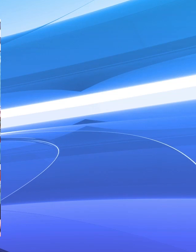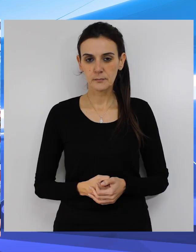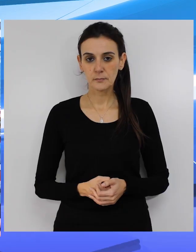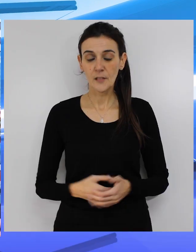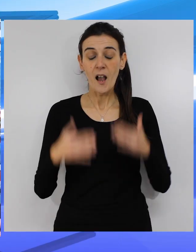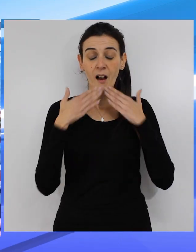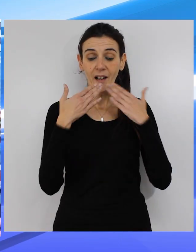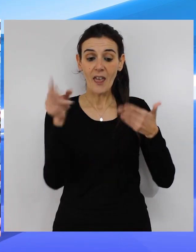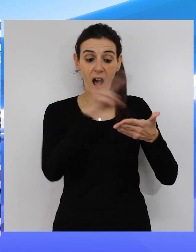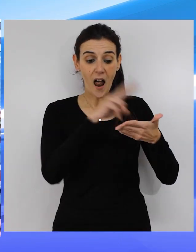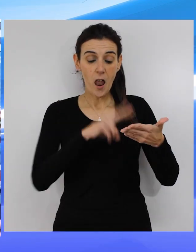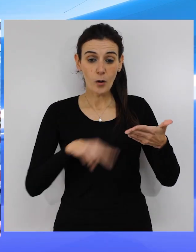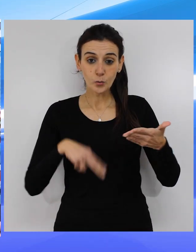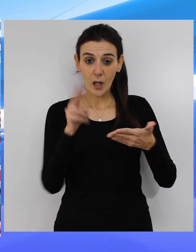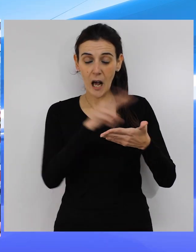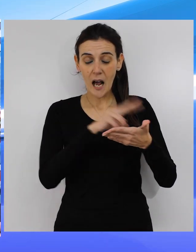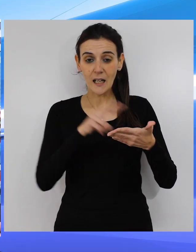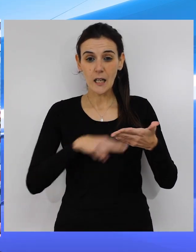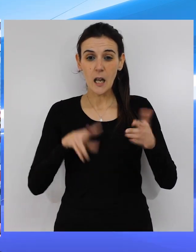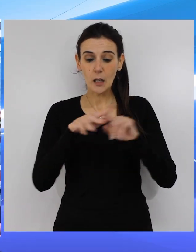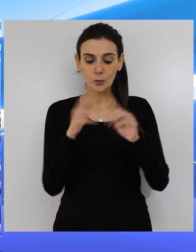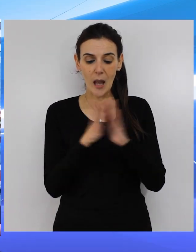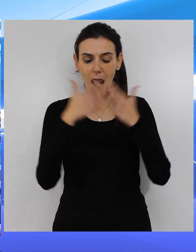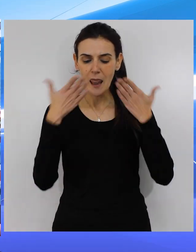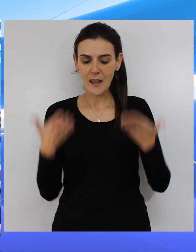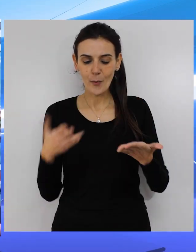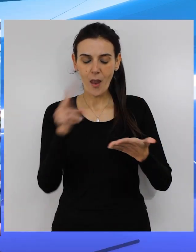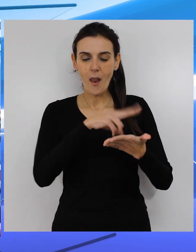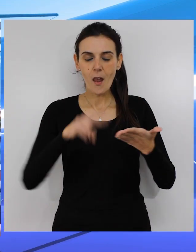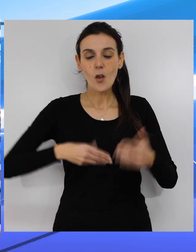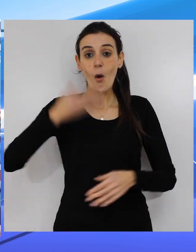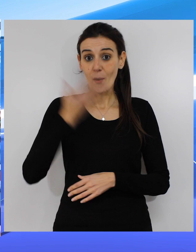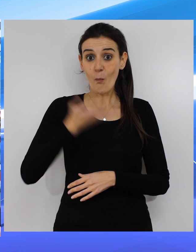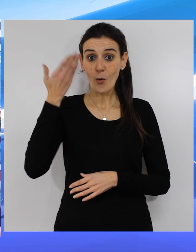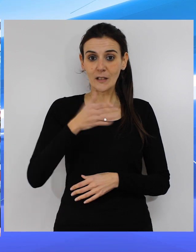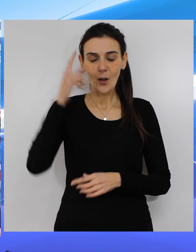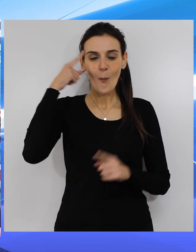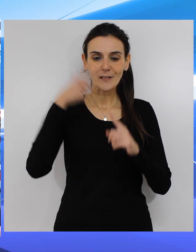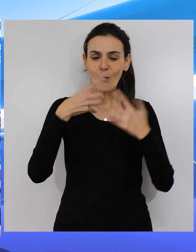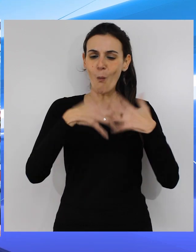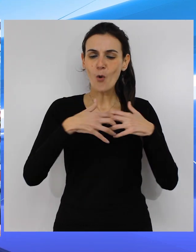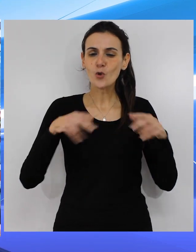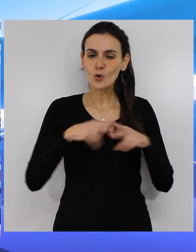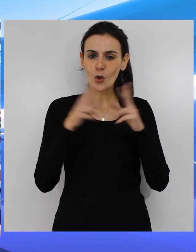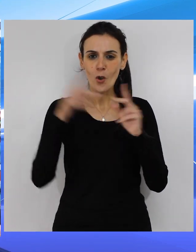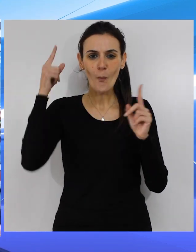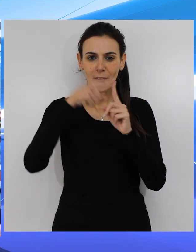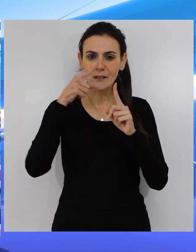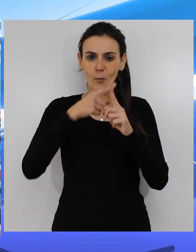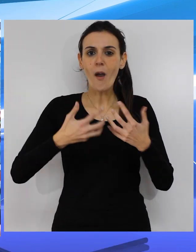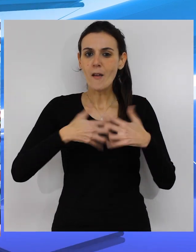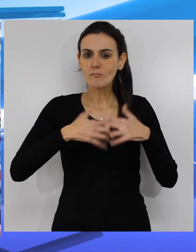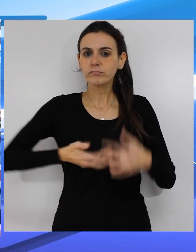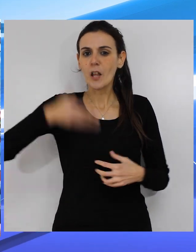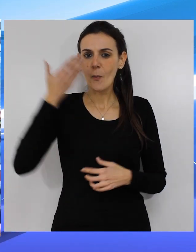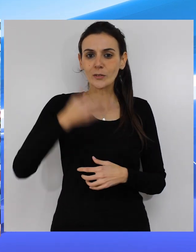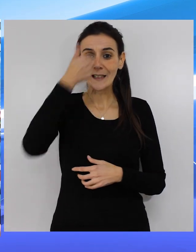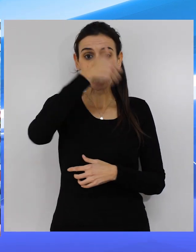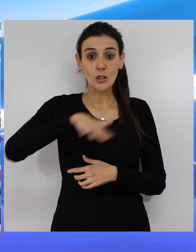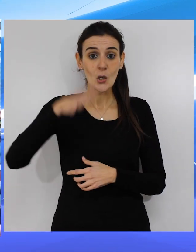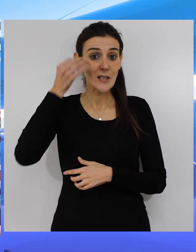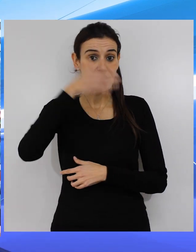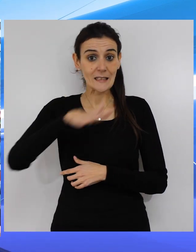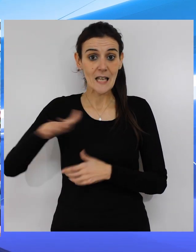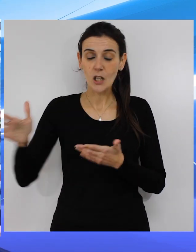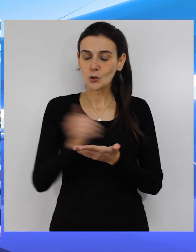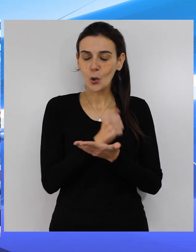Gracias a la lectura, el libro es un importantísimo motor social, es un ejemplo de ascensor social. Niños y